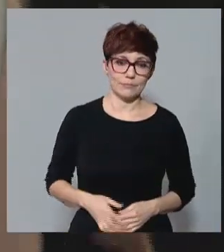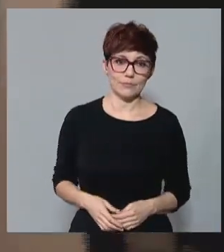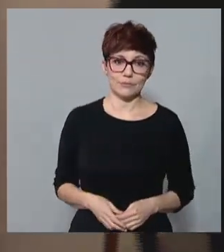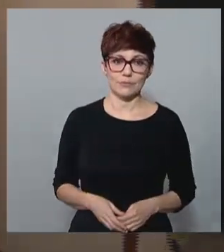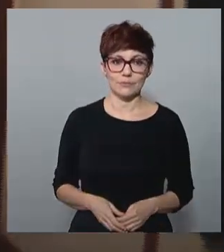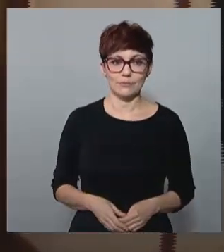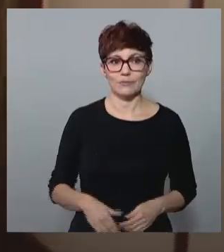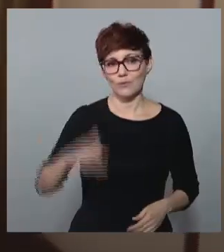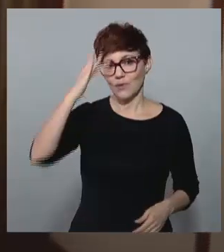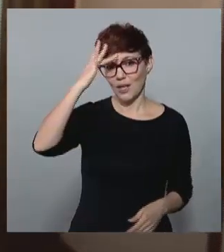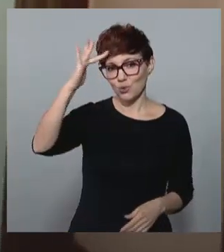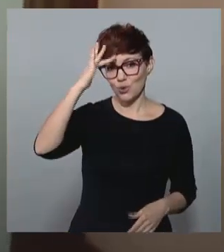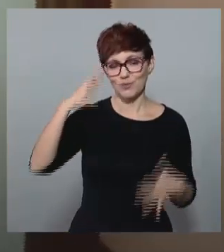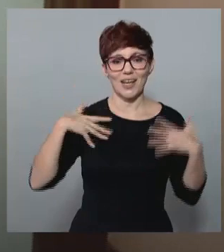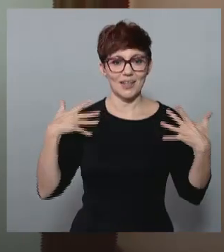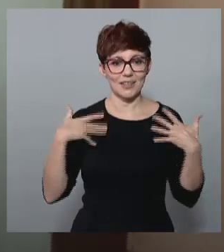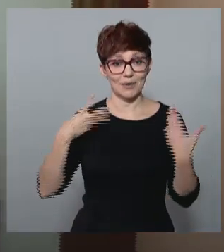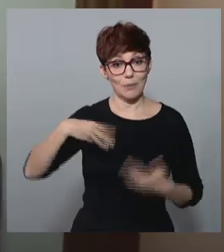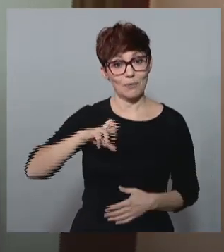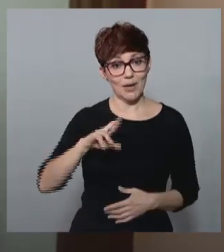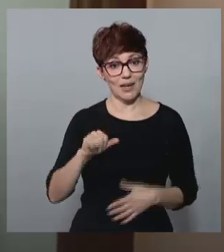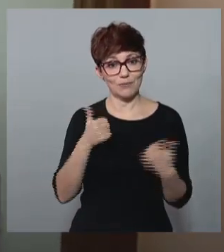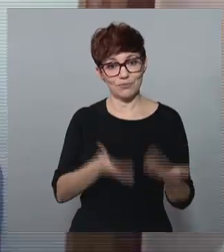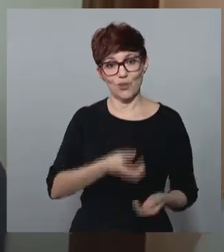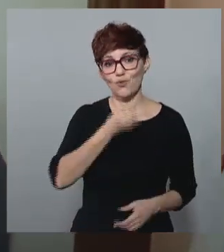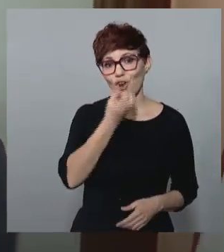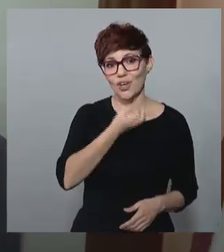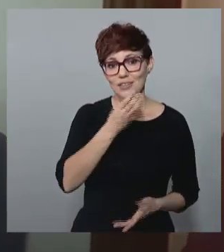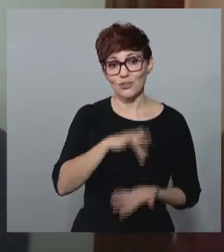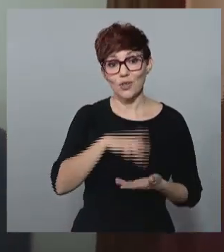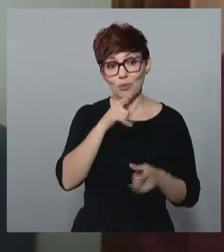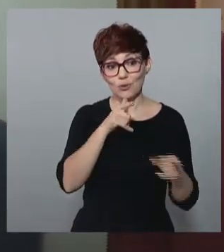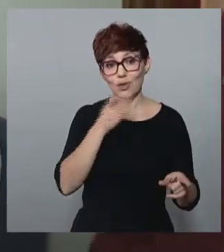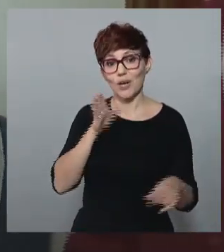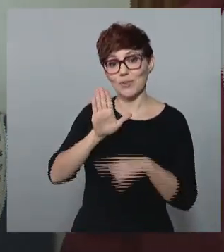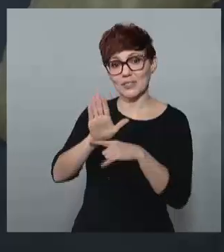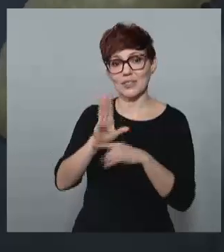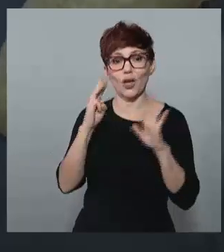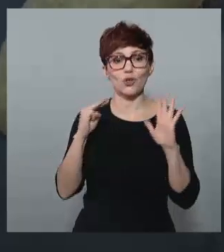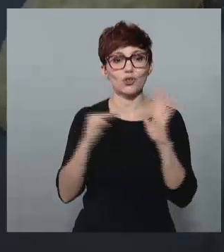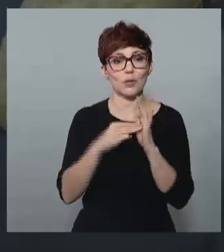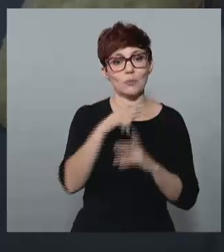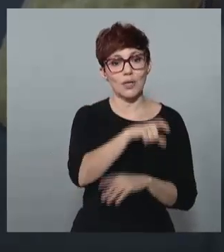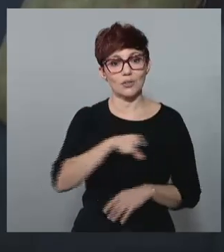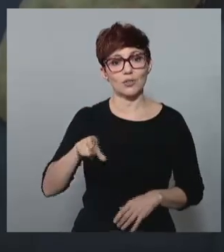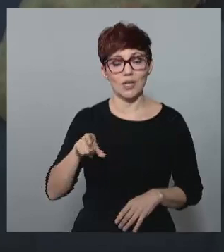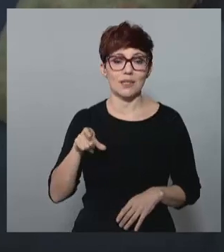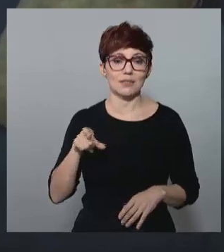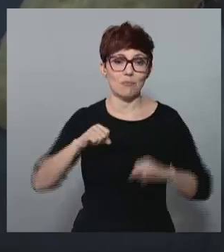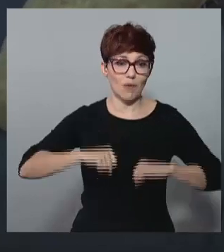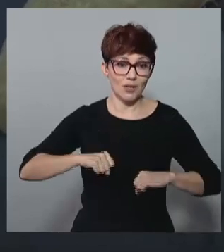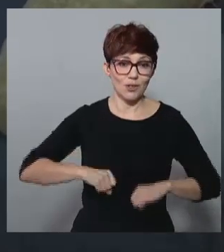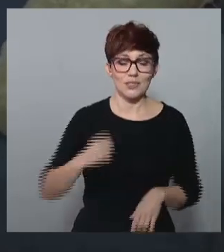Con ilusión y alegría, María ha recibido este ramo como representante de los 8.000 mayores en situación de soledad no